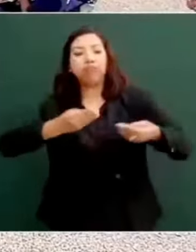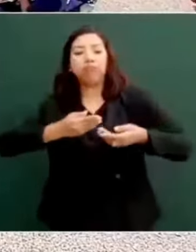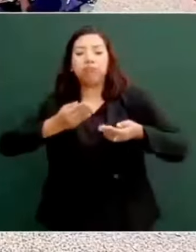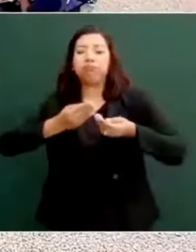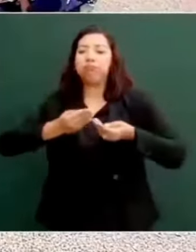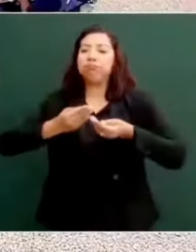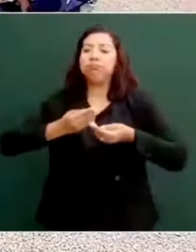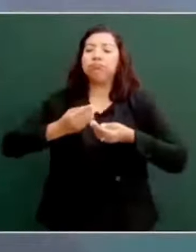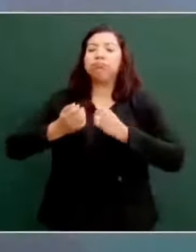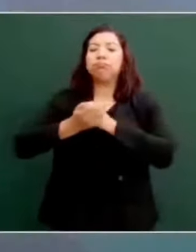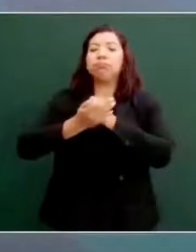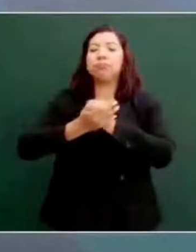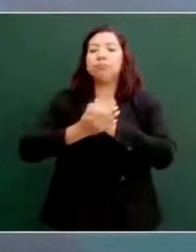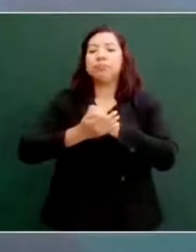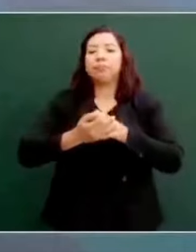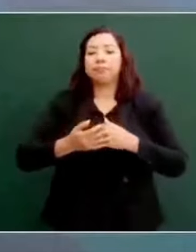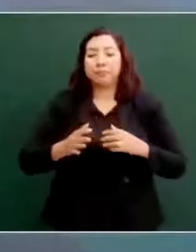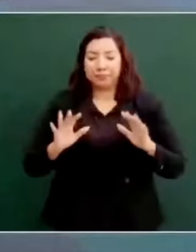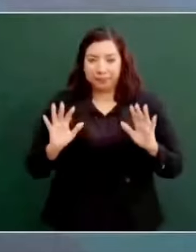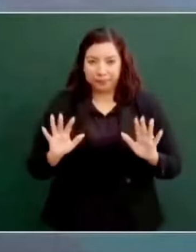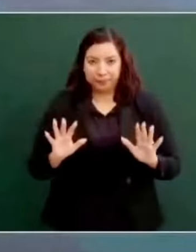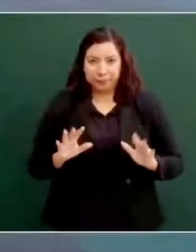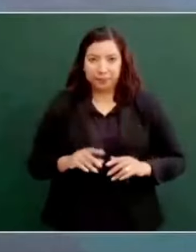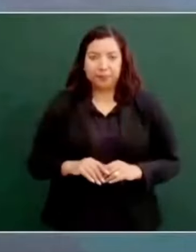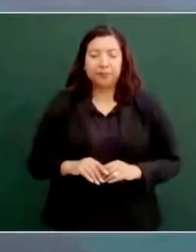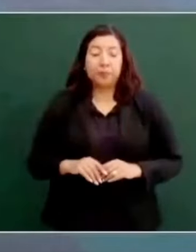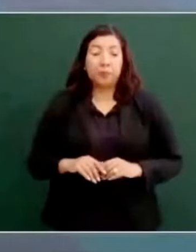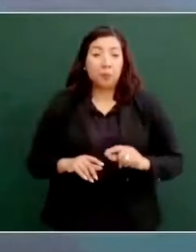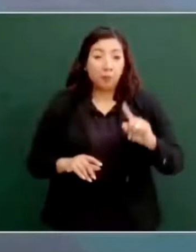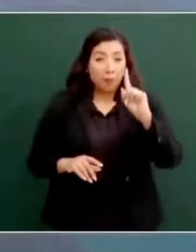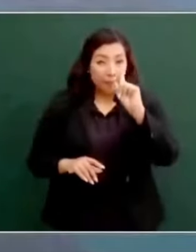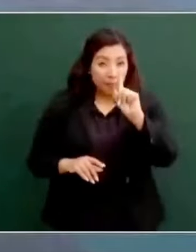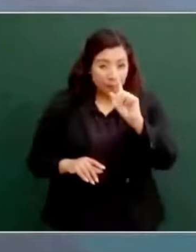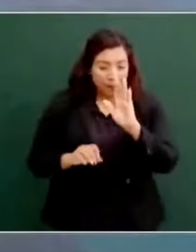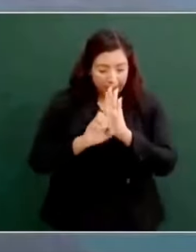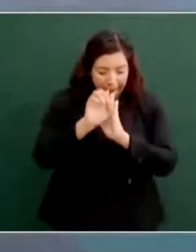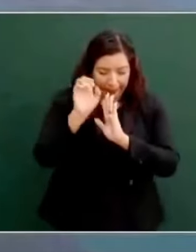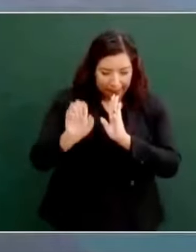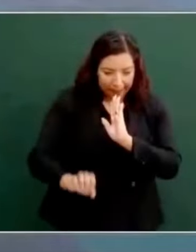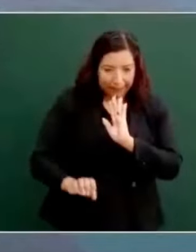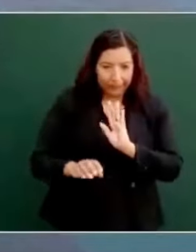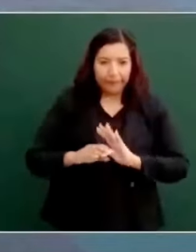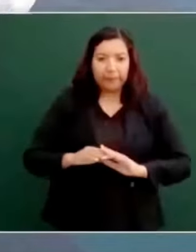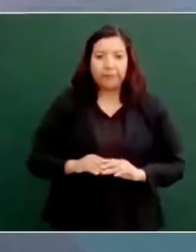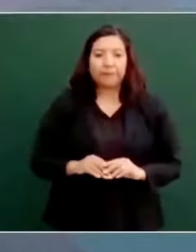Uno solo, que además no puedo hablar, porque está en proceso un asunto.